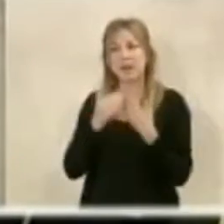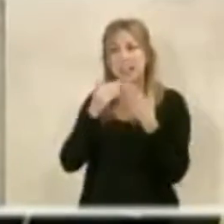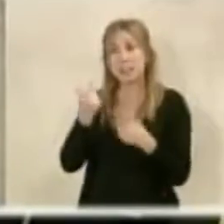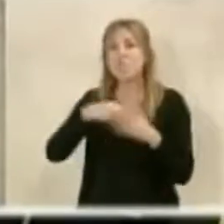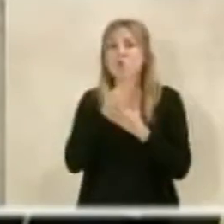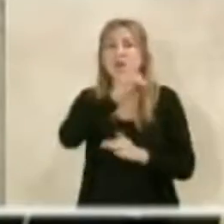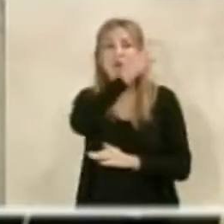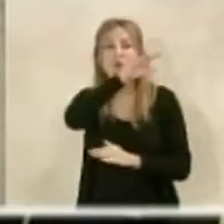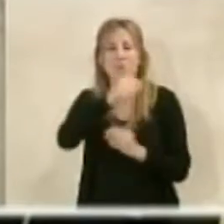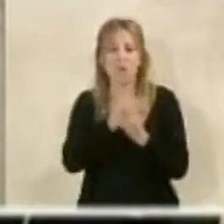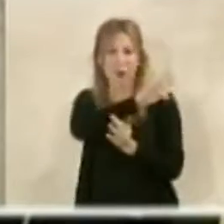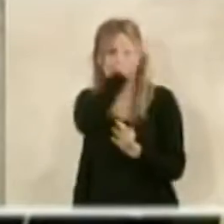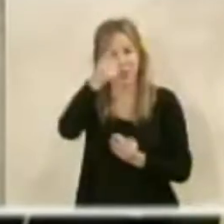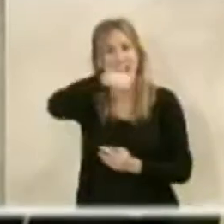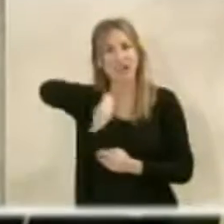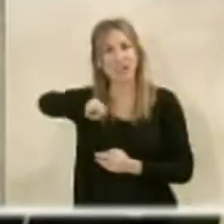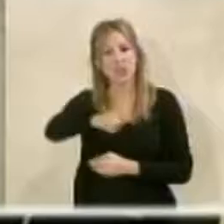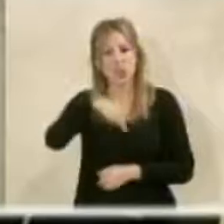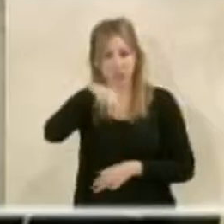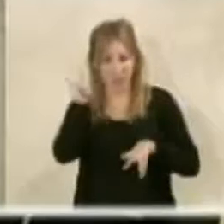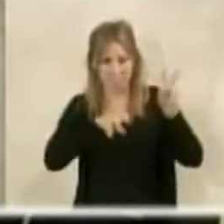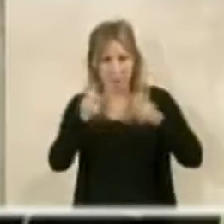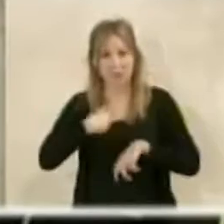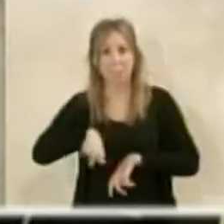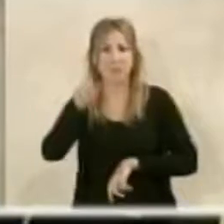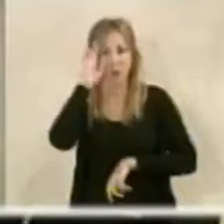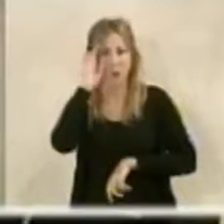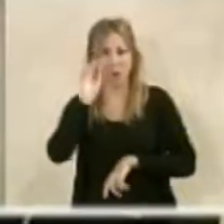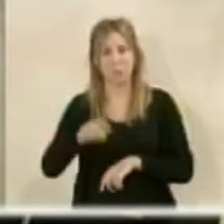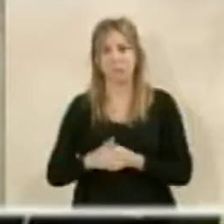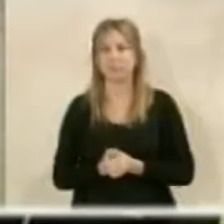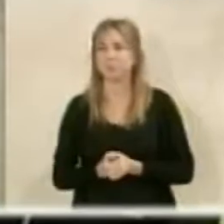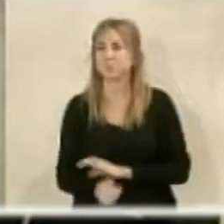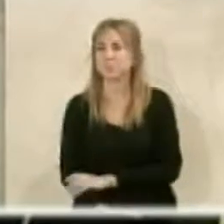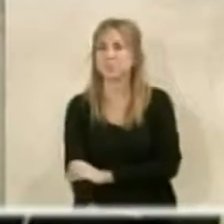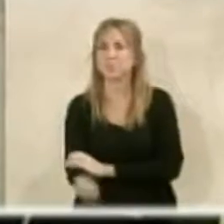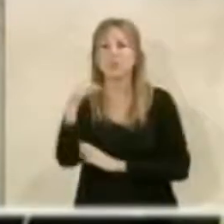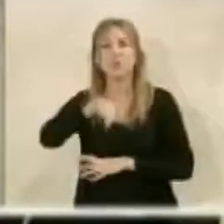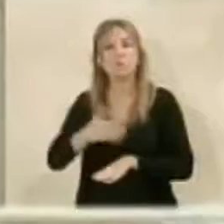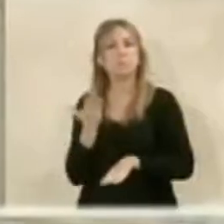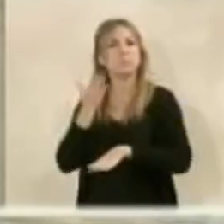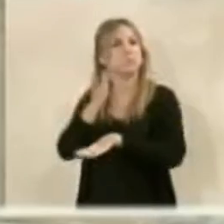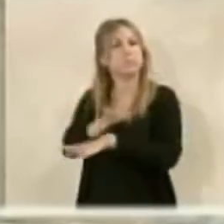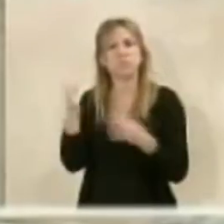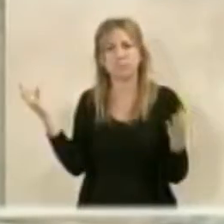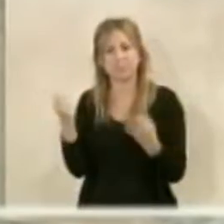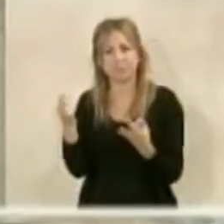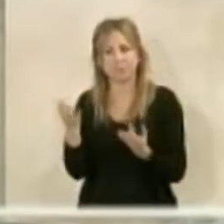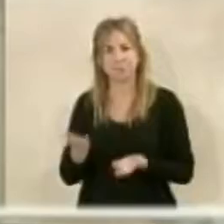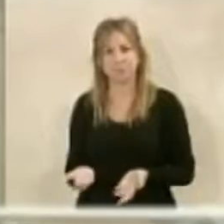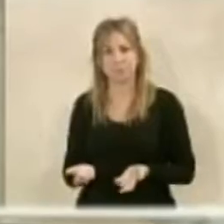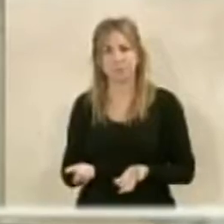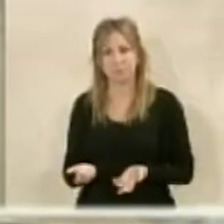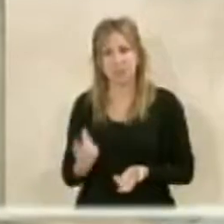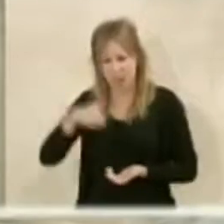Buenos días a todos los que nos escuchan y los que están aquí presentes en el salón de pleno. Hoy se trae un punto, yo creo que